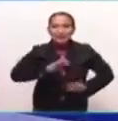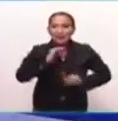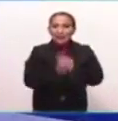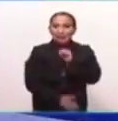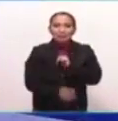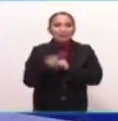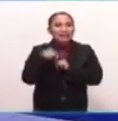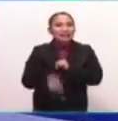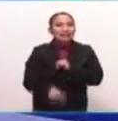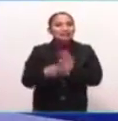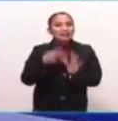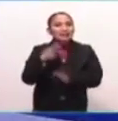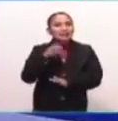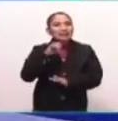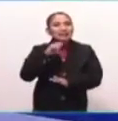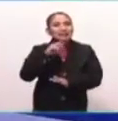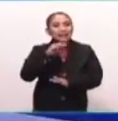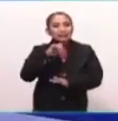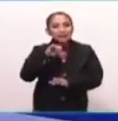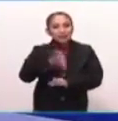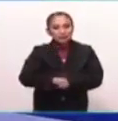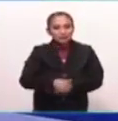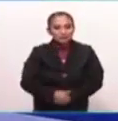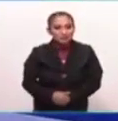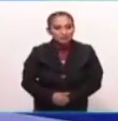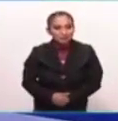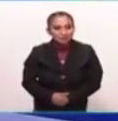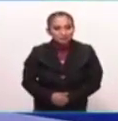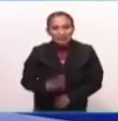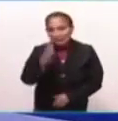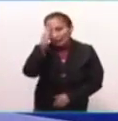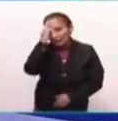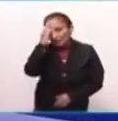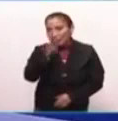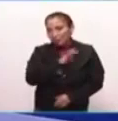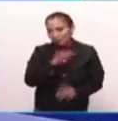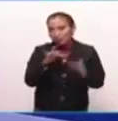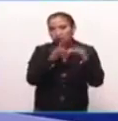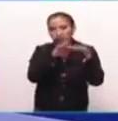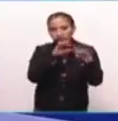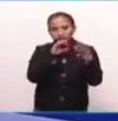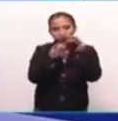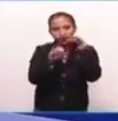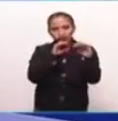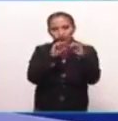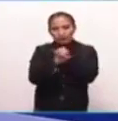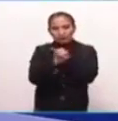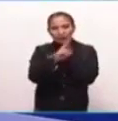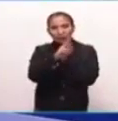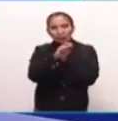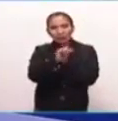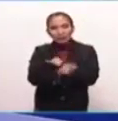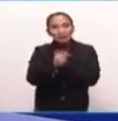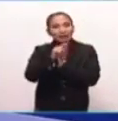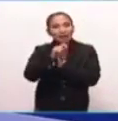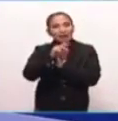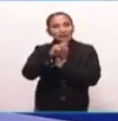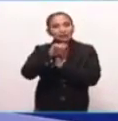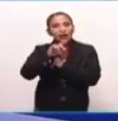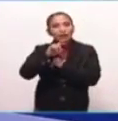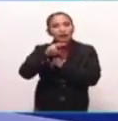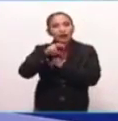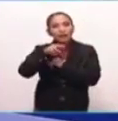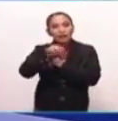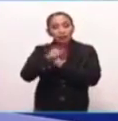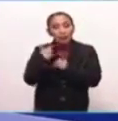terminamos esta emisión del día de hoy de Interfaz. Les recuerdo que podemos estar en contacto a través de las redes sociales, de televisión educativa